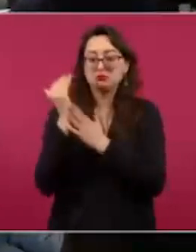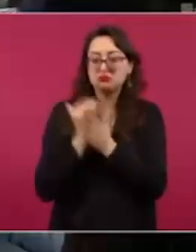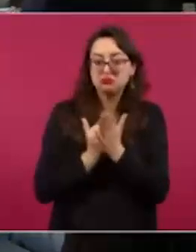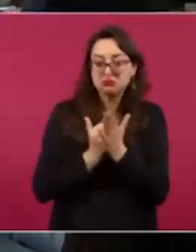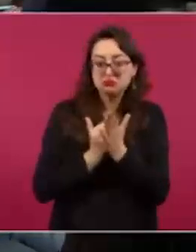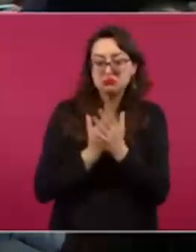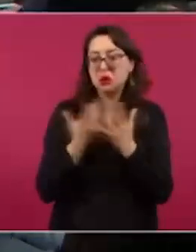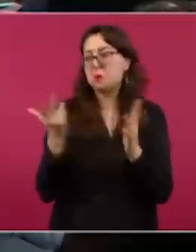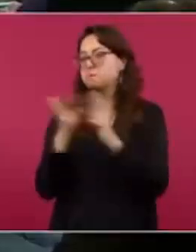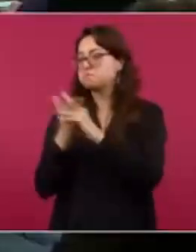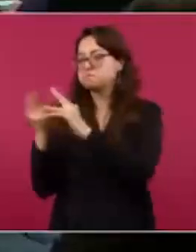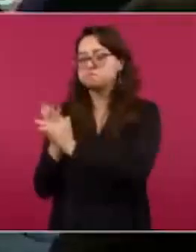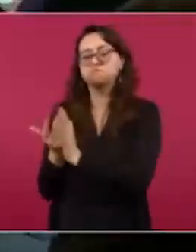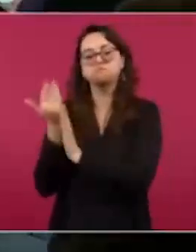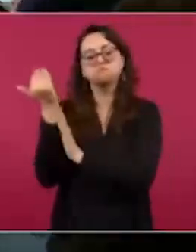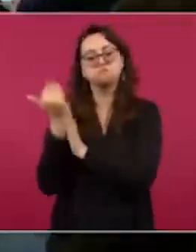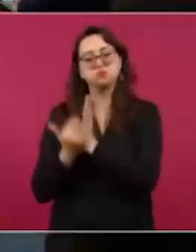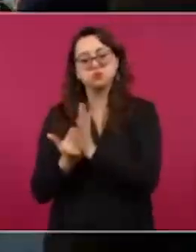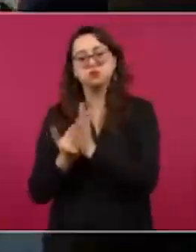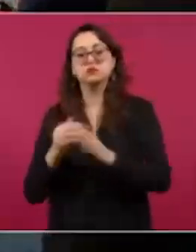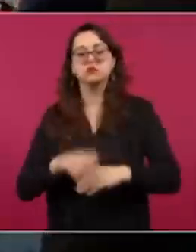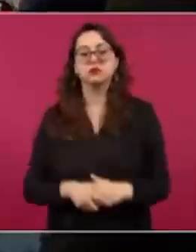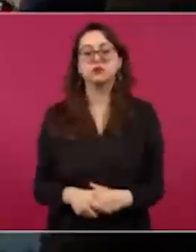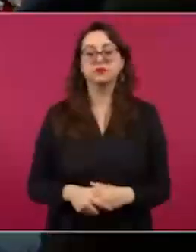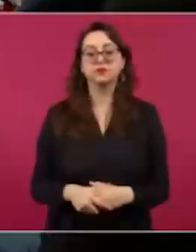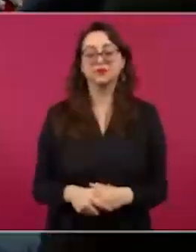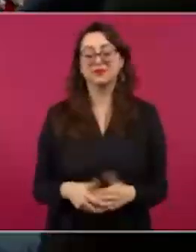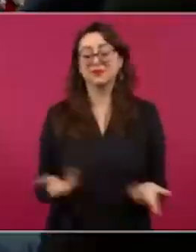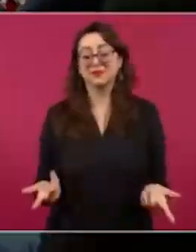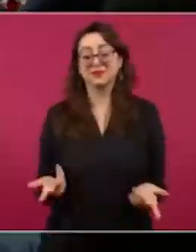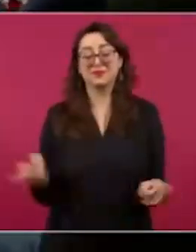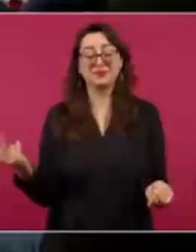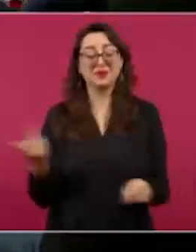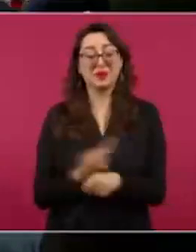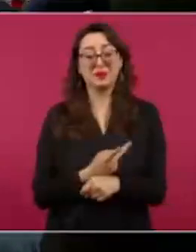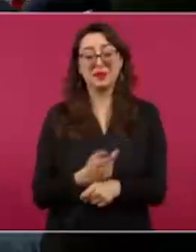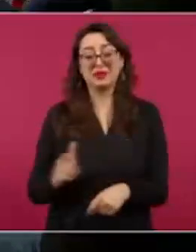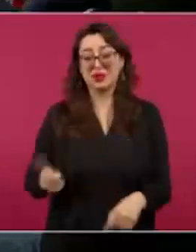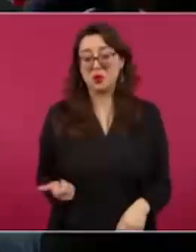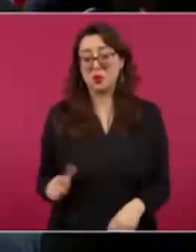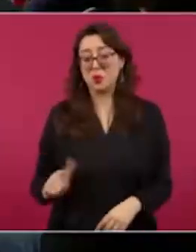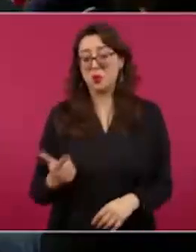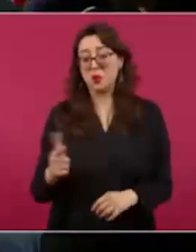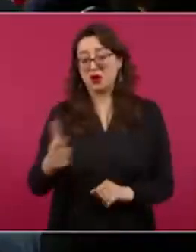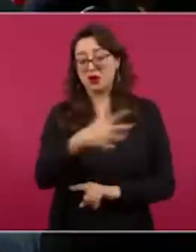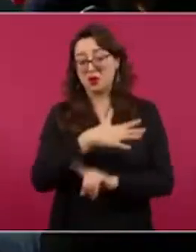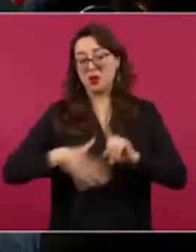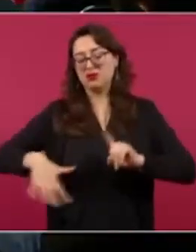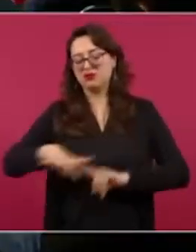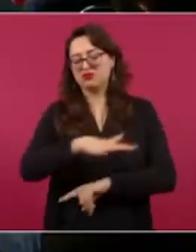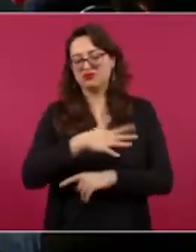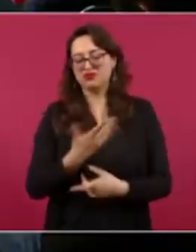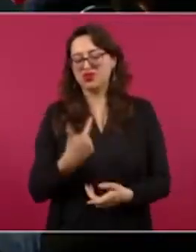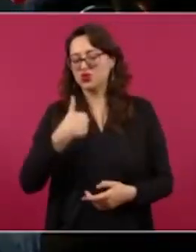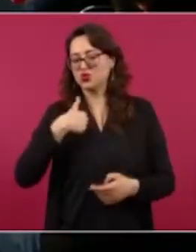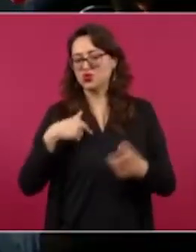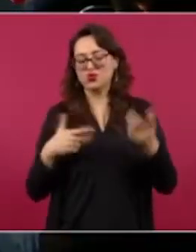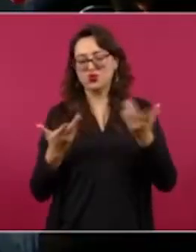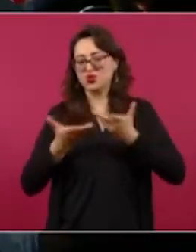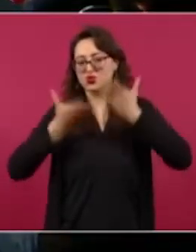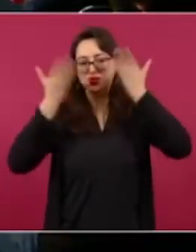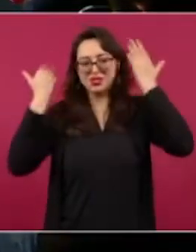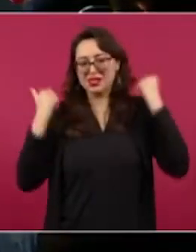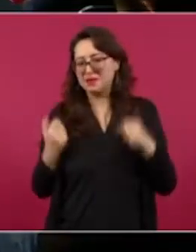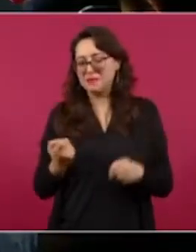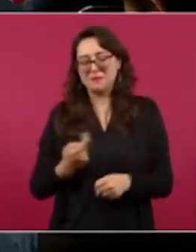es que no sé a ciencia cierta por qué razón se